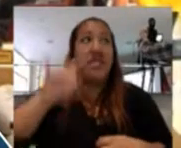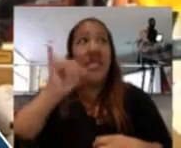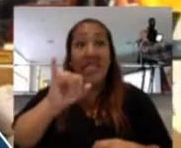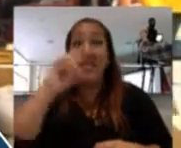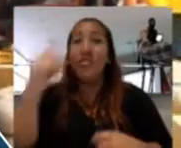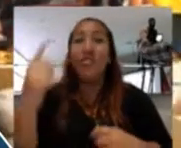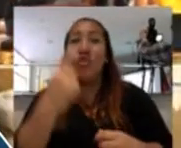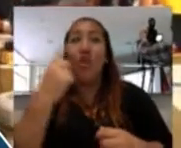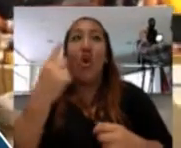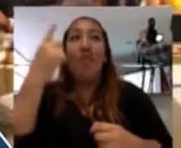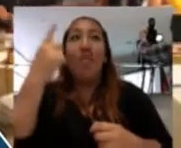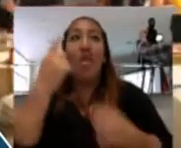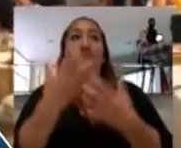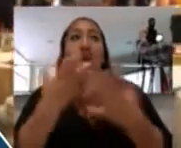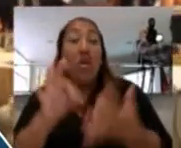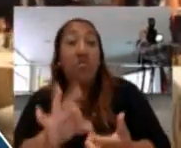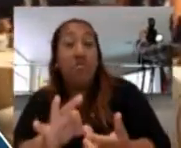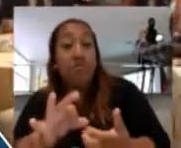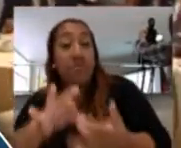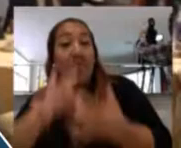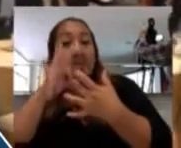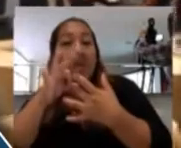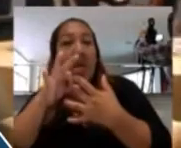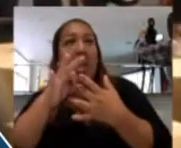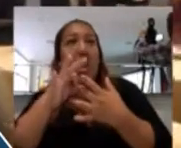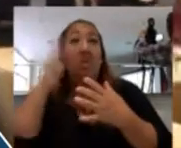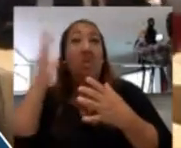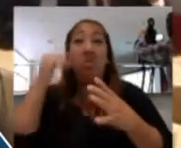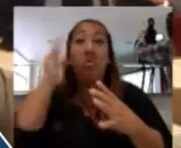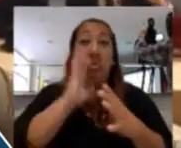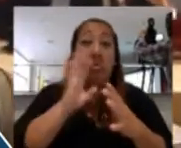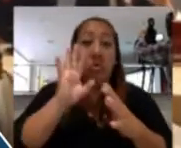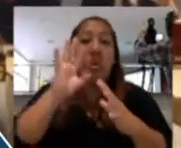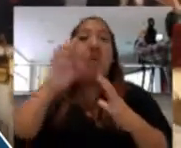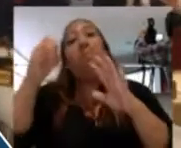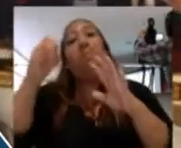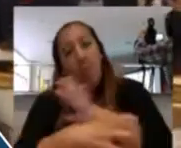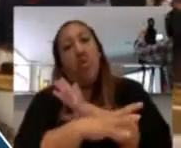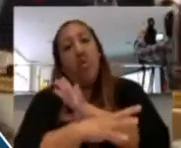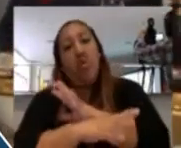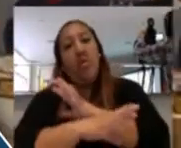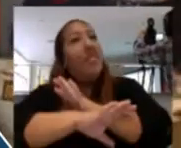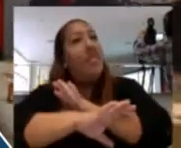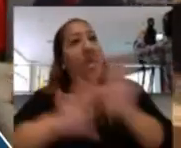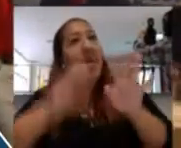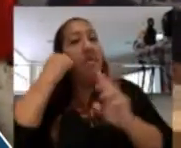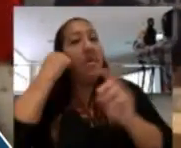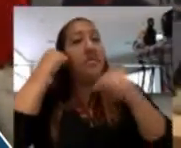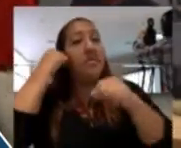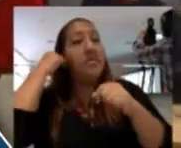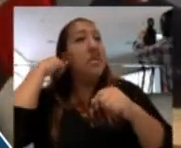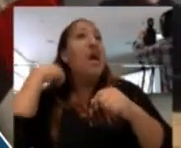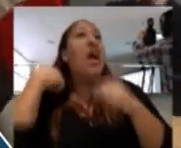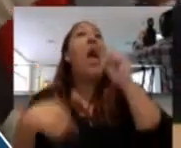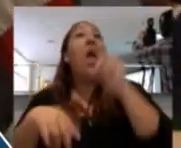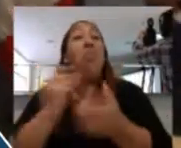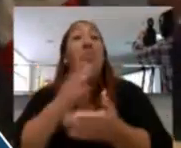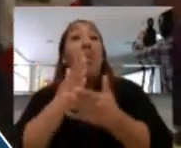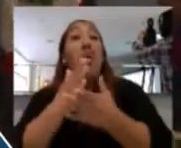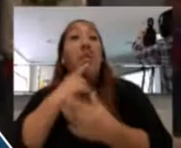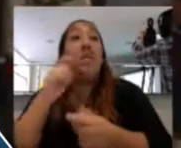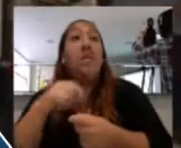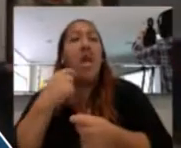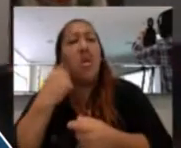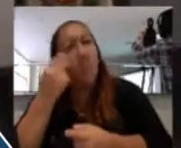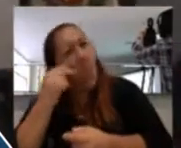solamente como una excepción, drenarla o hacer que fluya, si es que fuese necesario. Entonces, este